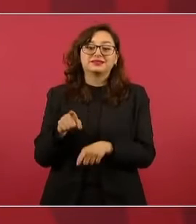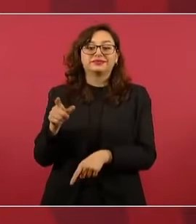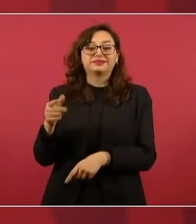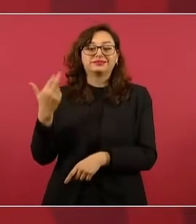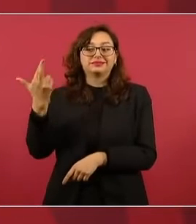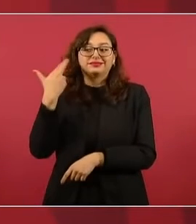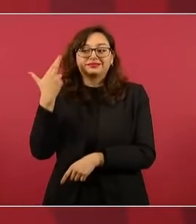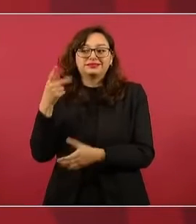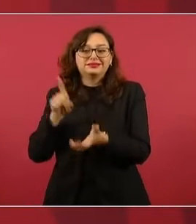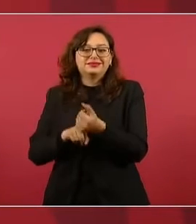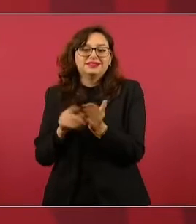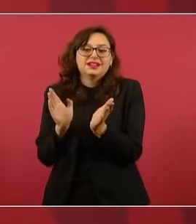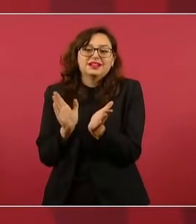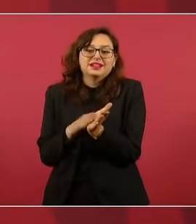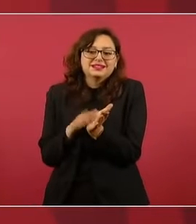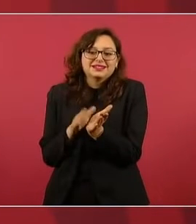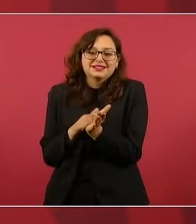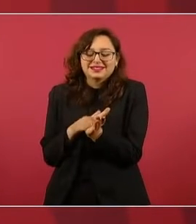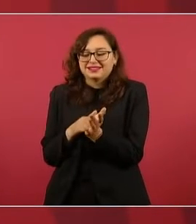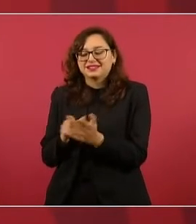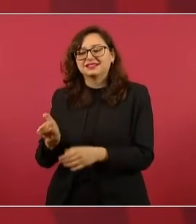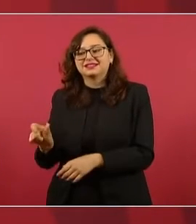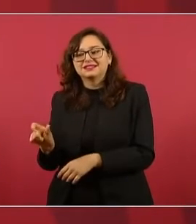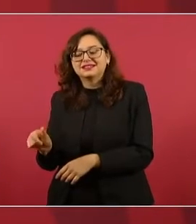radionovelas, en la mañana,